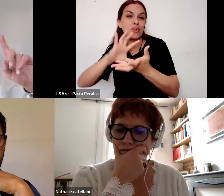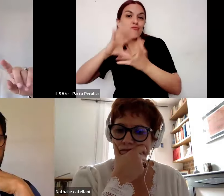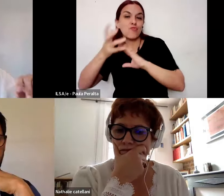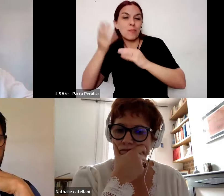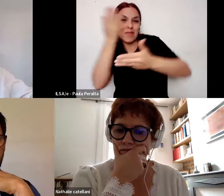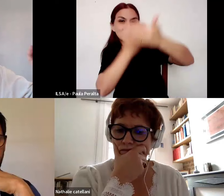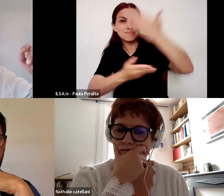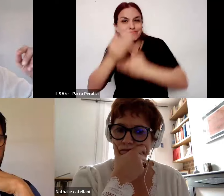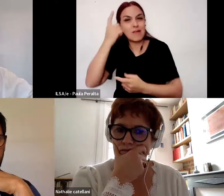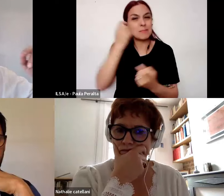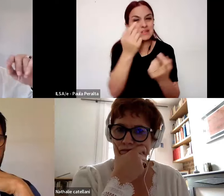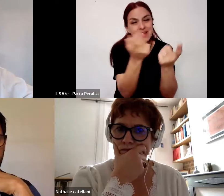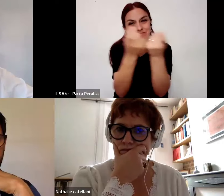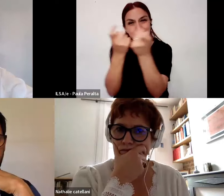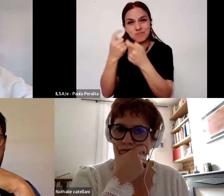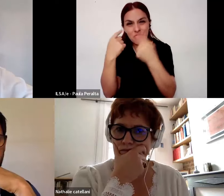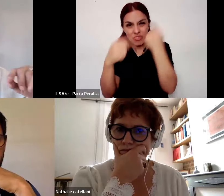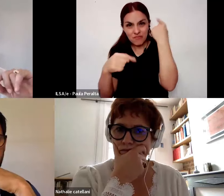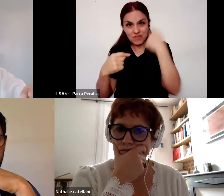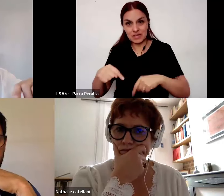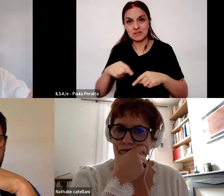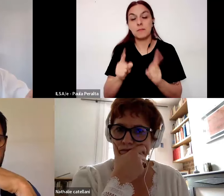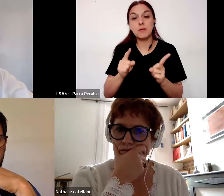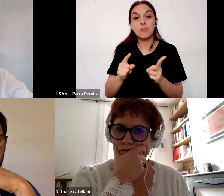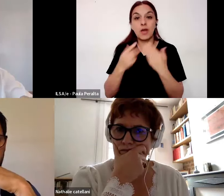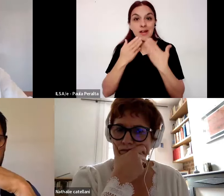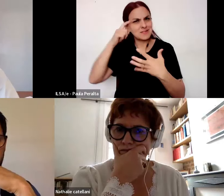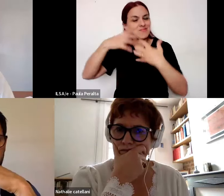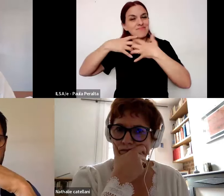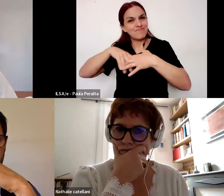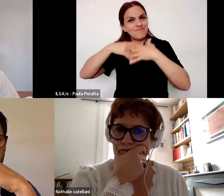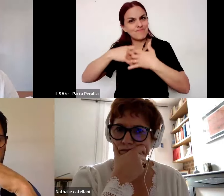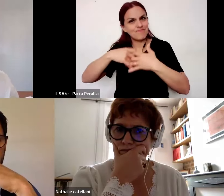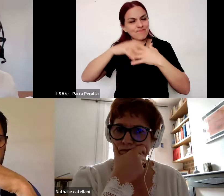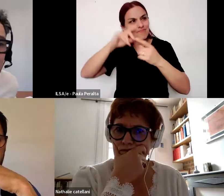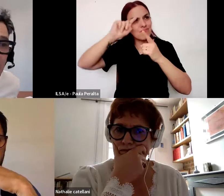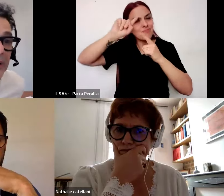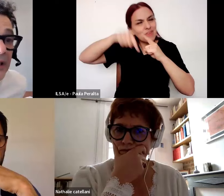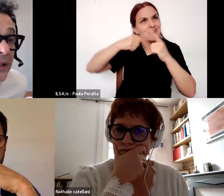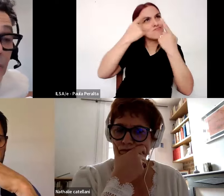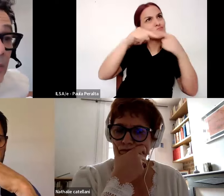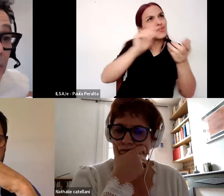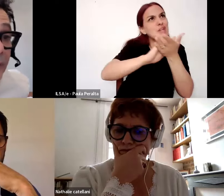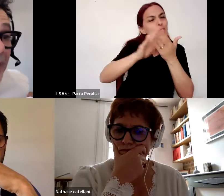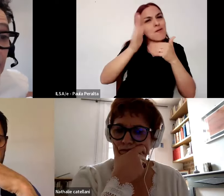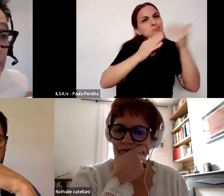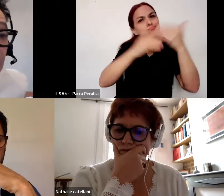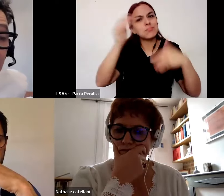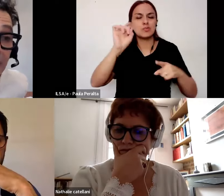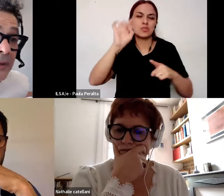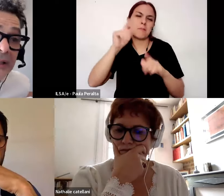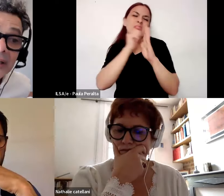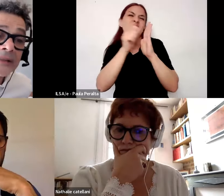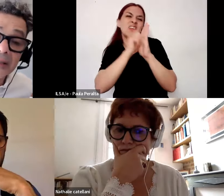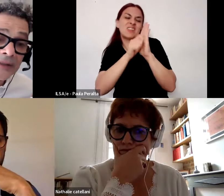saber que permita que esos ejercicios reflexivos devengan en obras no necesariamente en artículos con referato